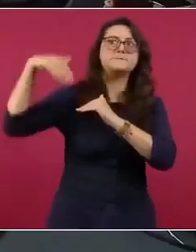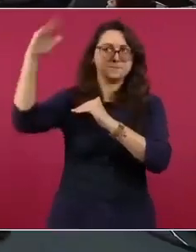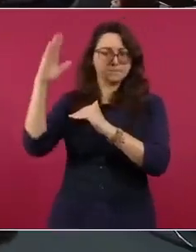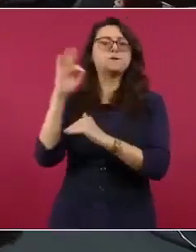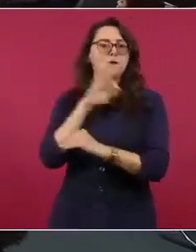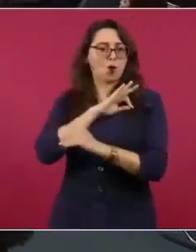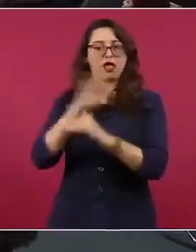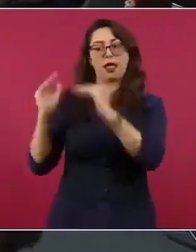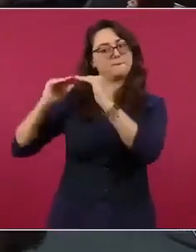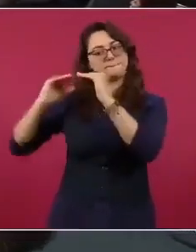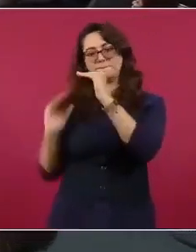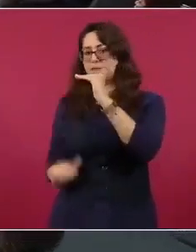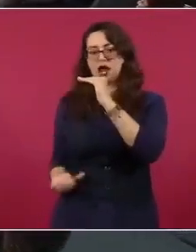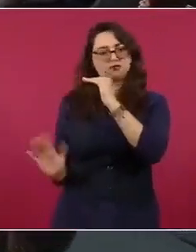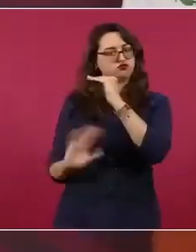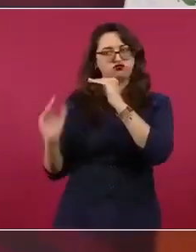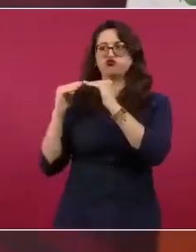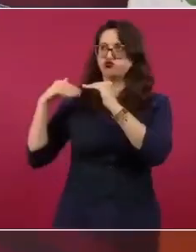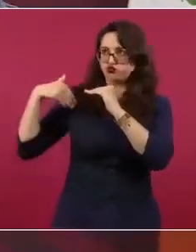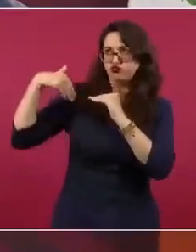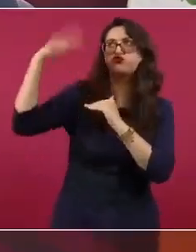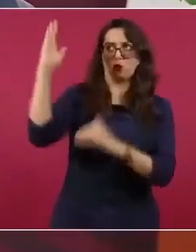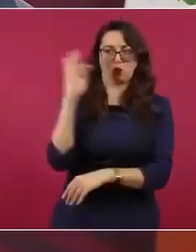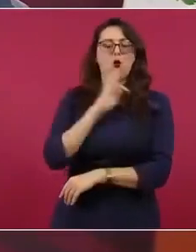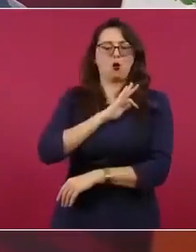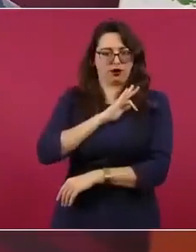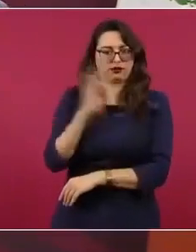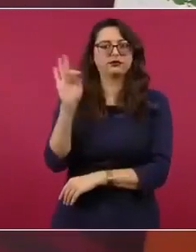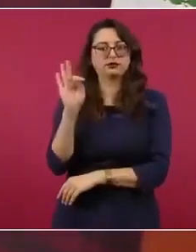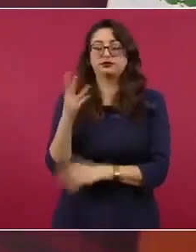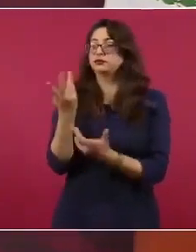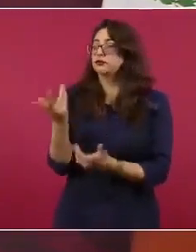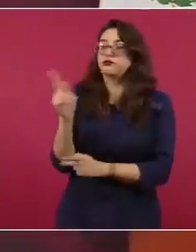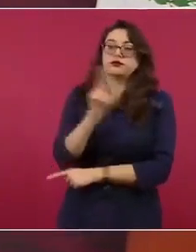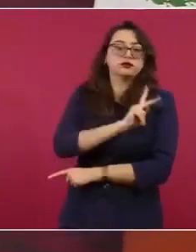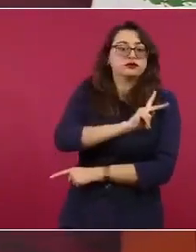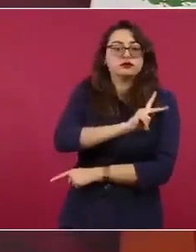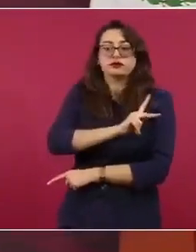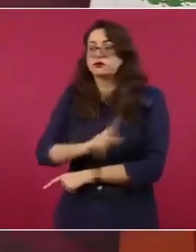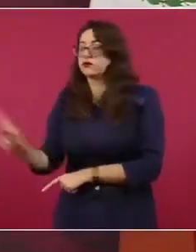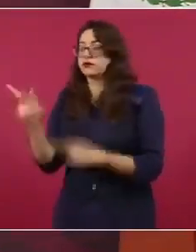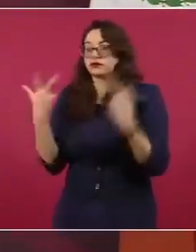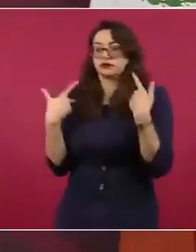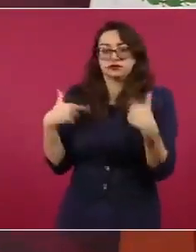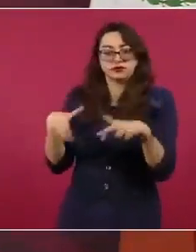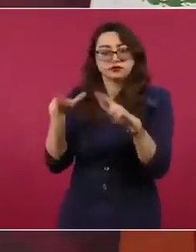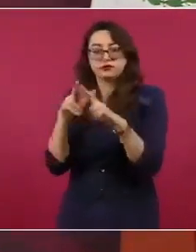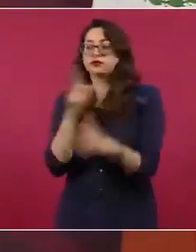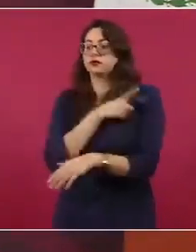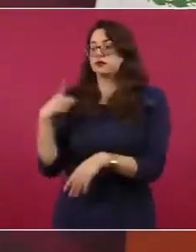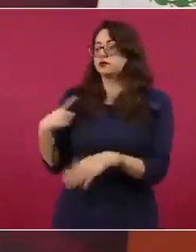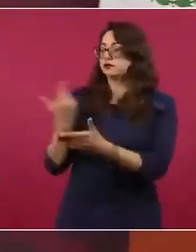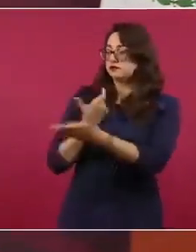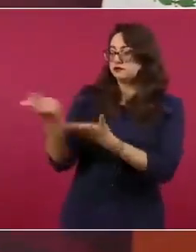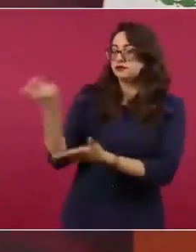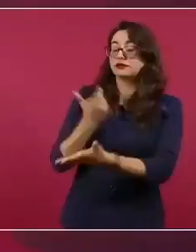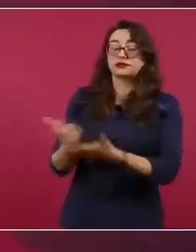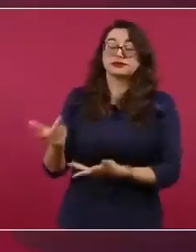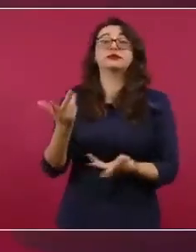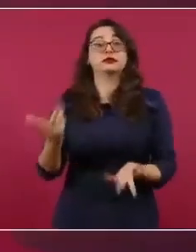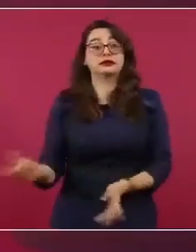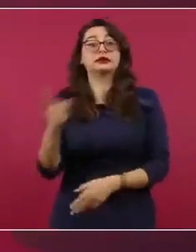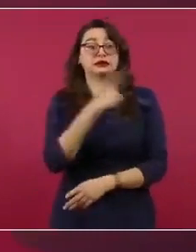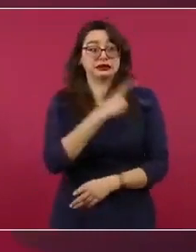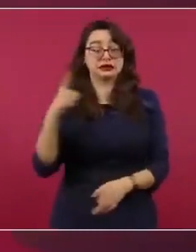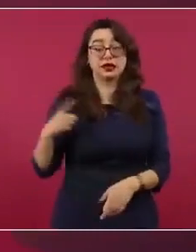todos, todos. En general vamos a hacer los acuerdos con los gobiernos estatales